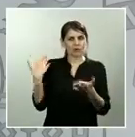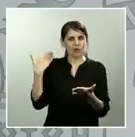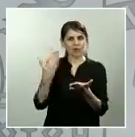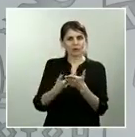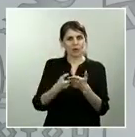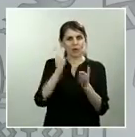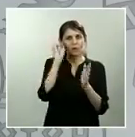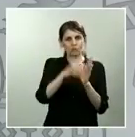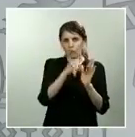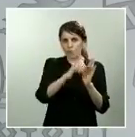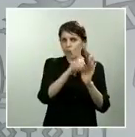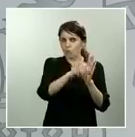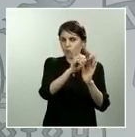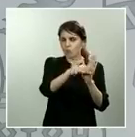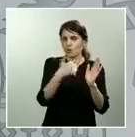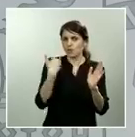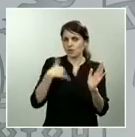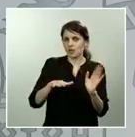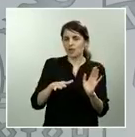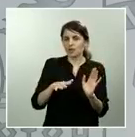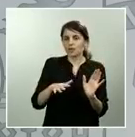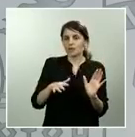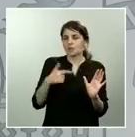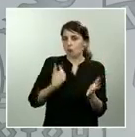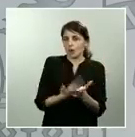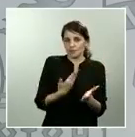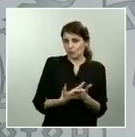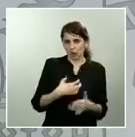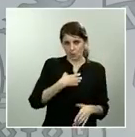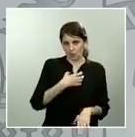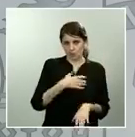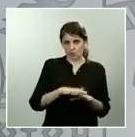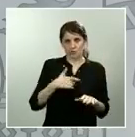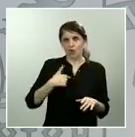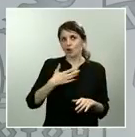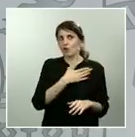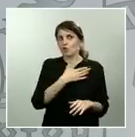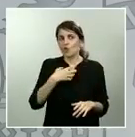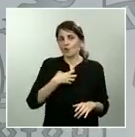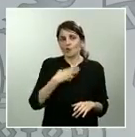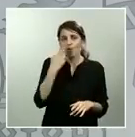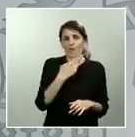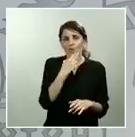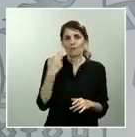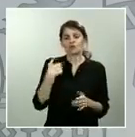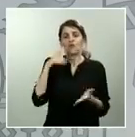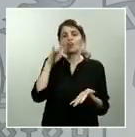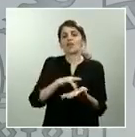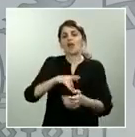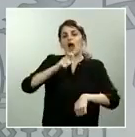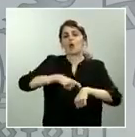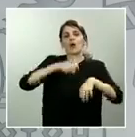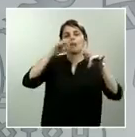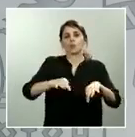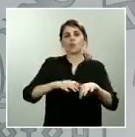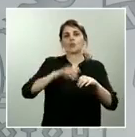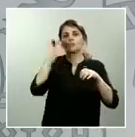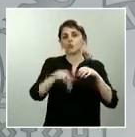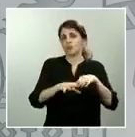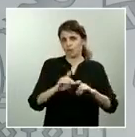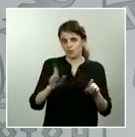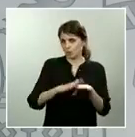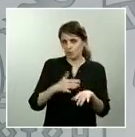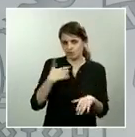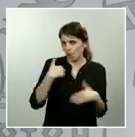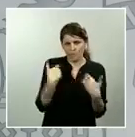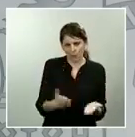un día y una hora para que esto sea posible será a la mayor brevedad lo único que quería poner de manifiesto es que en ningún momento